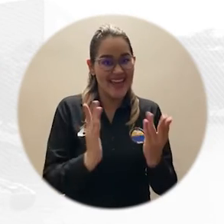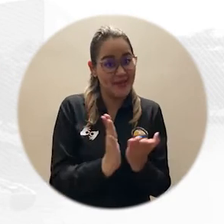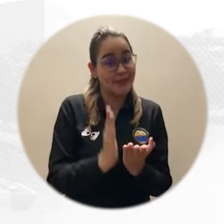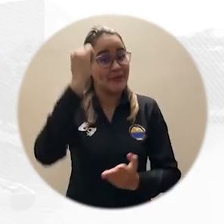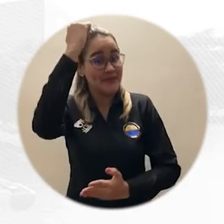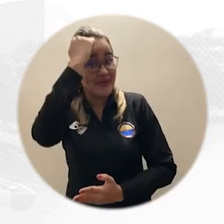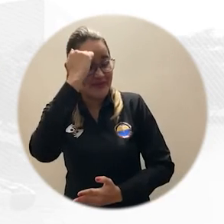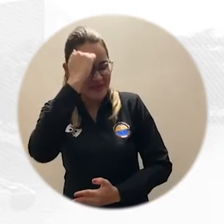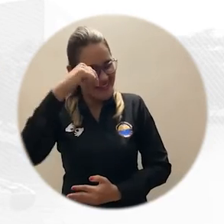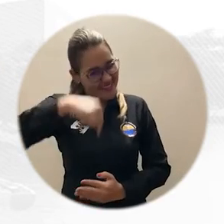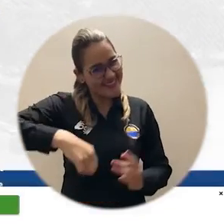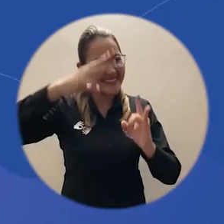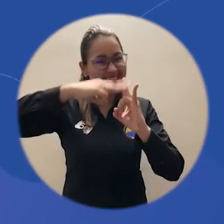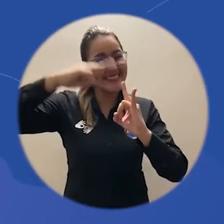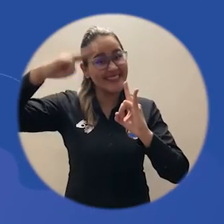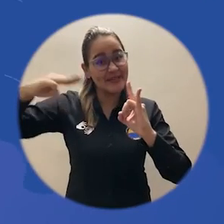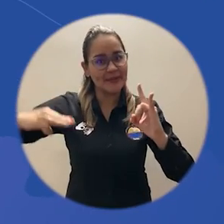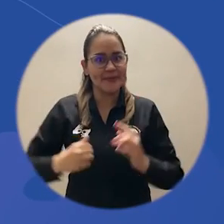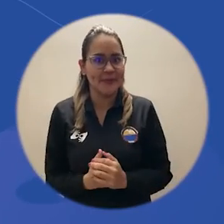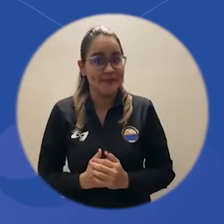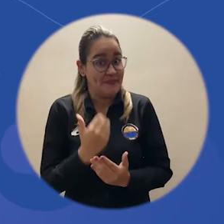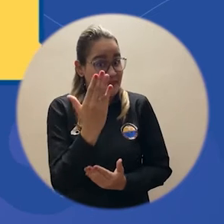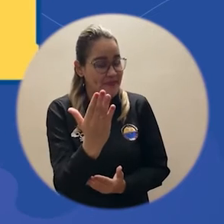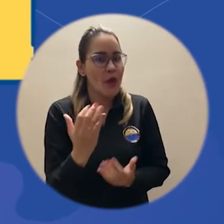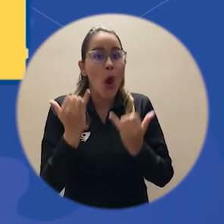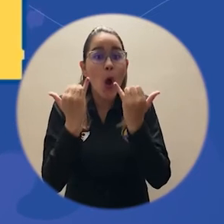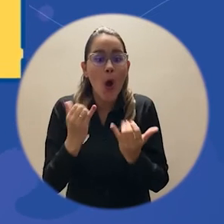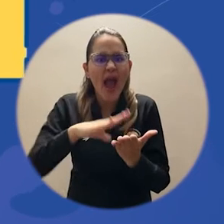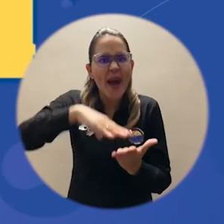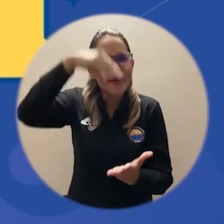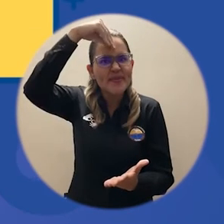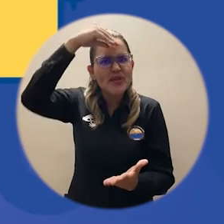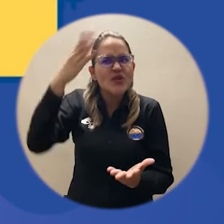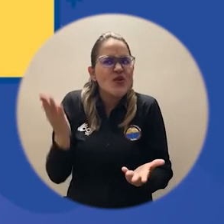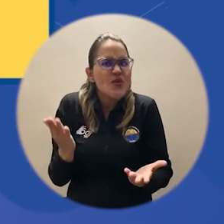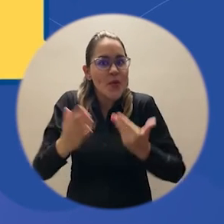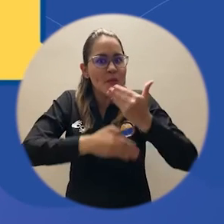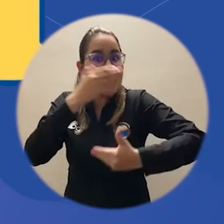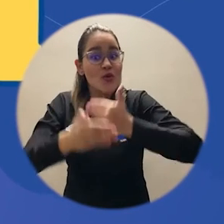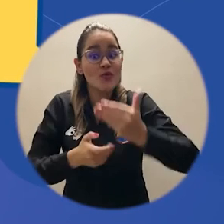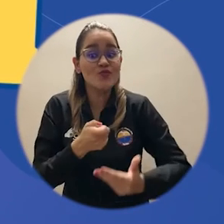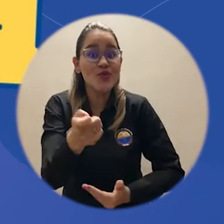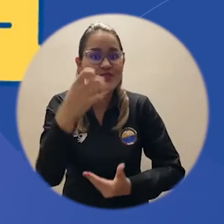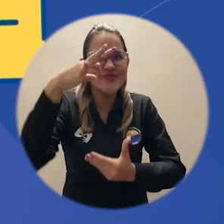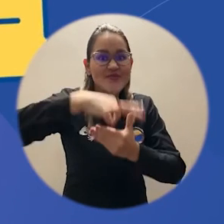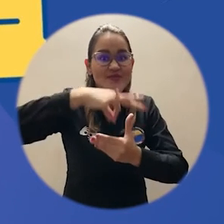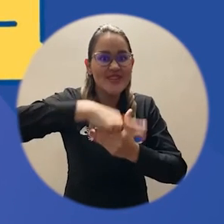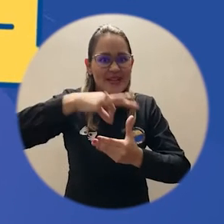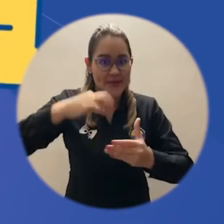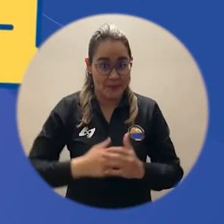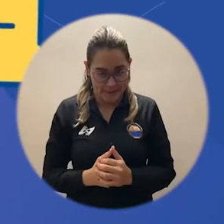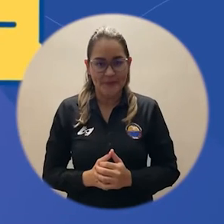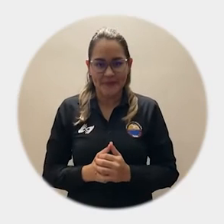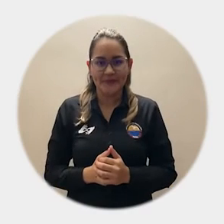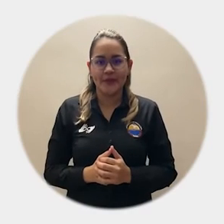Saludos estudiantes, docentes y graduados Unimagdalena. Hoy aprenderemos los pasos para poder votar en las próximas